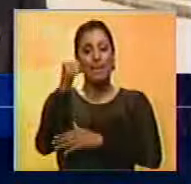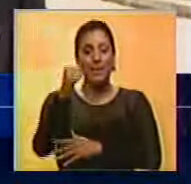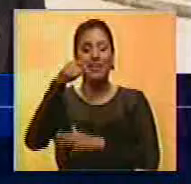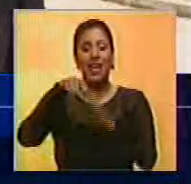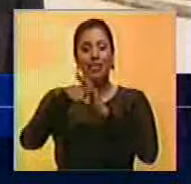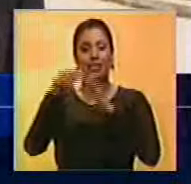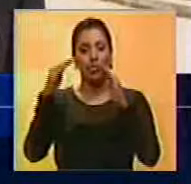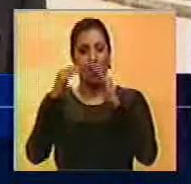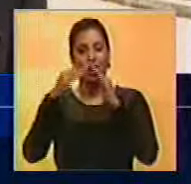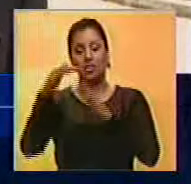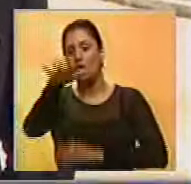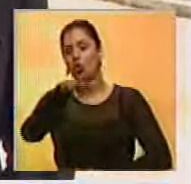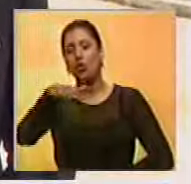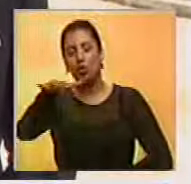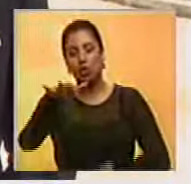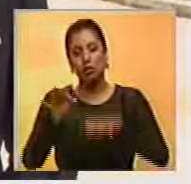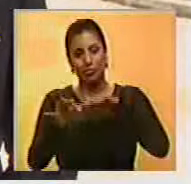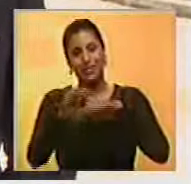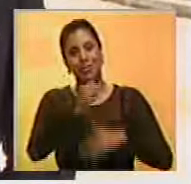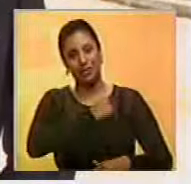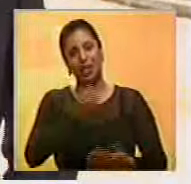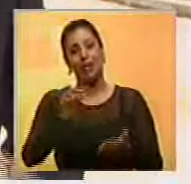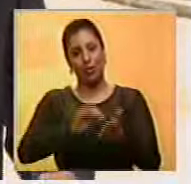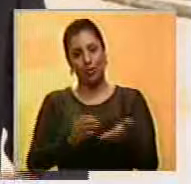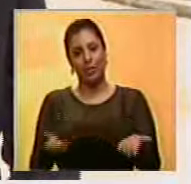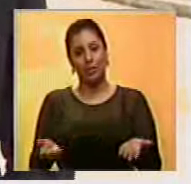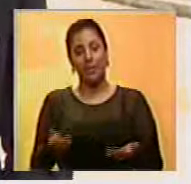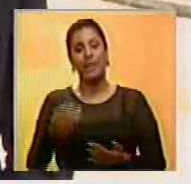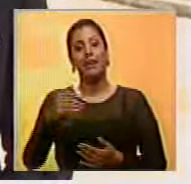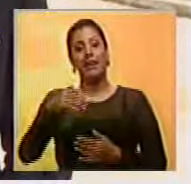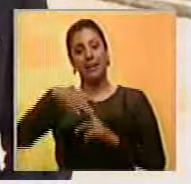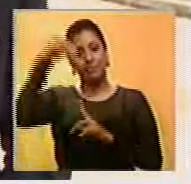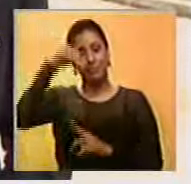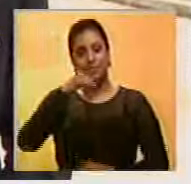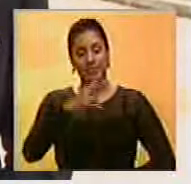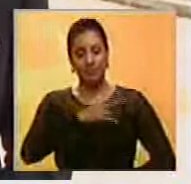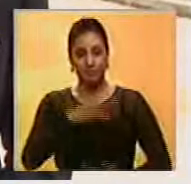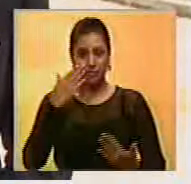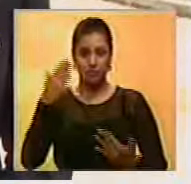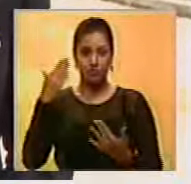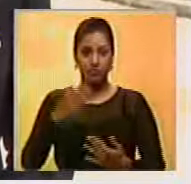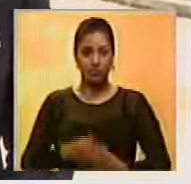apartamento, ubicado en el municipio de Chacao. En Los Palos Grandes, Euclides Sotillo, Noticiero. Con el piso.